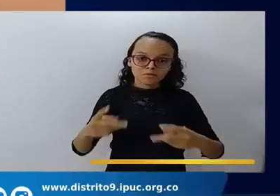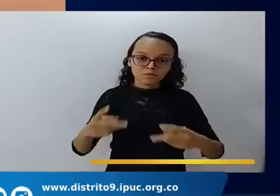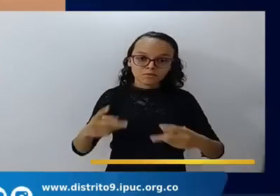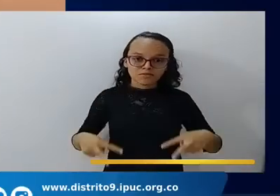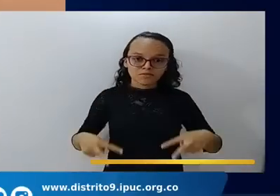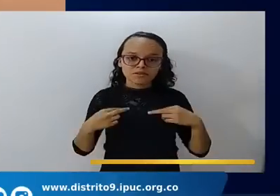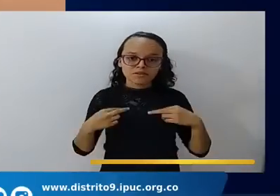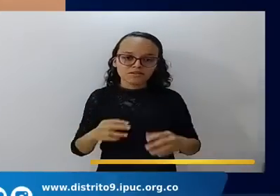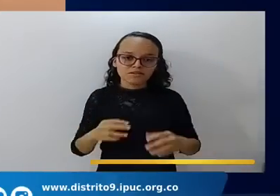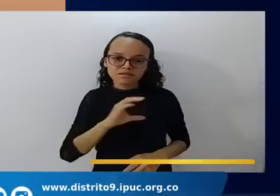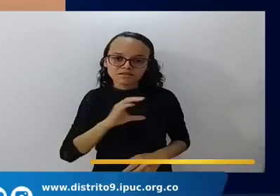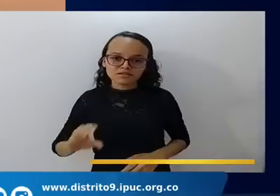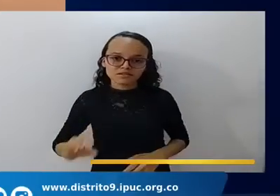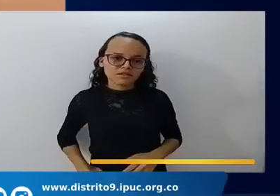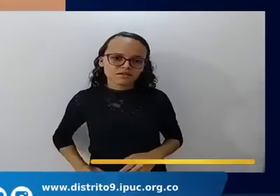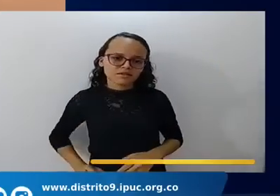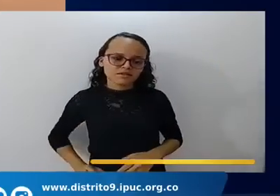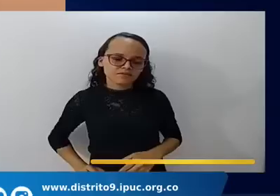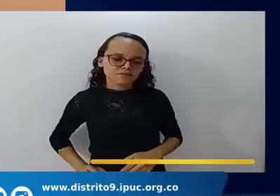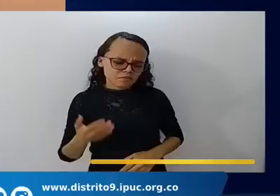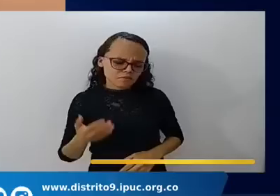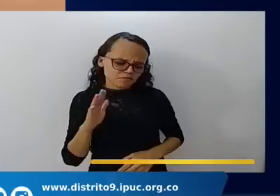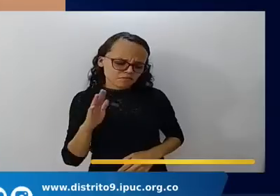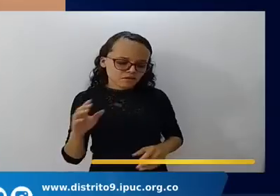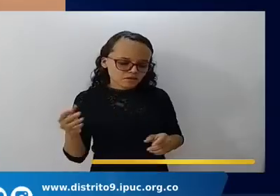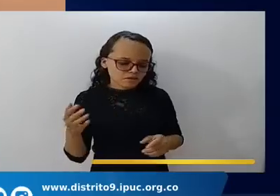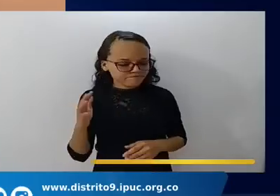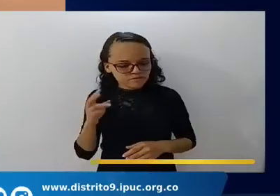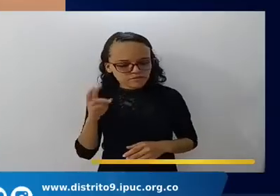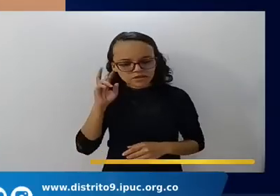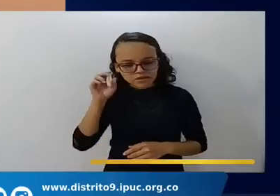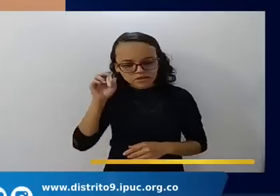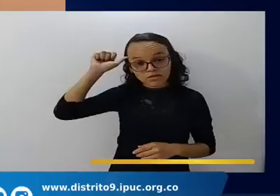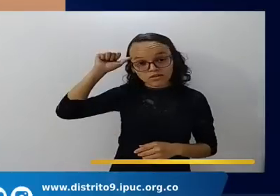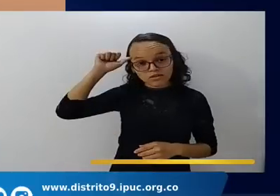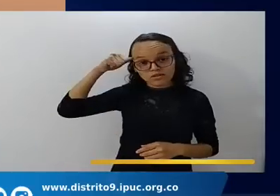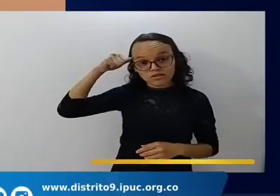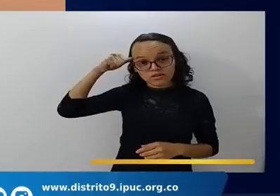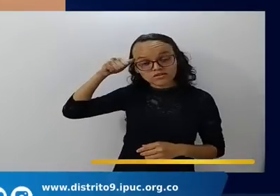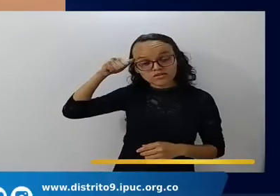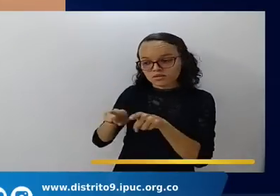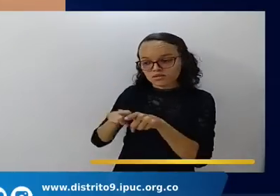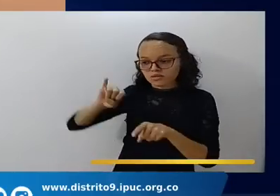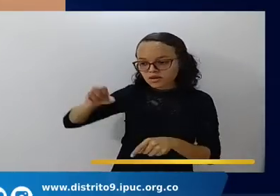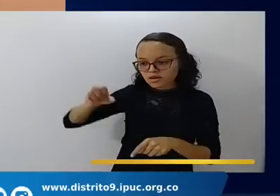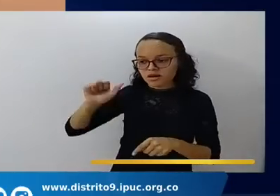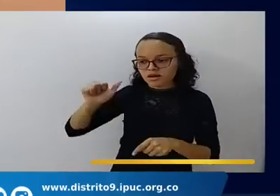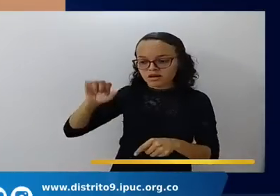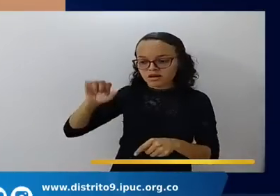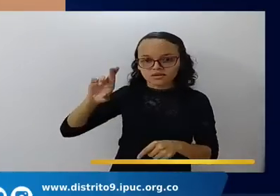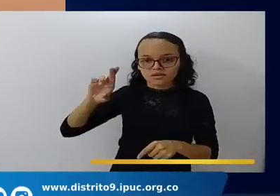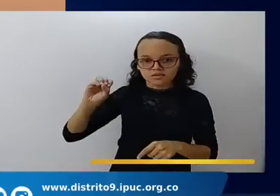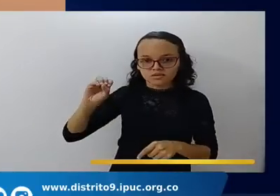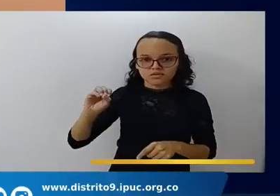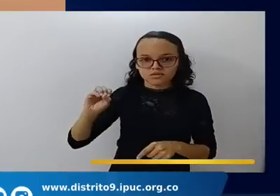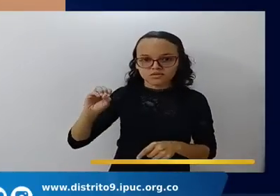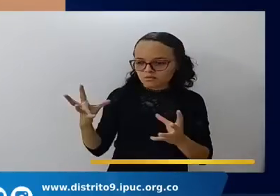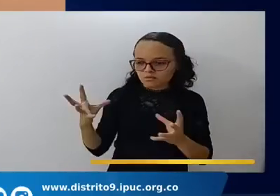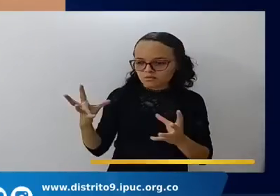época, hermano Jairo y hermanos directivos y todos,